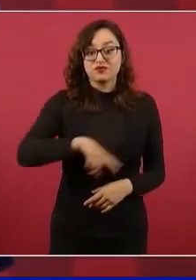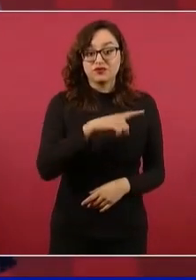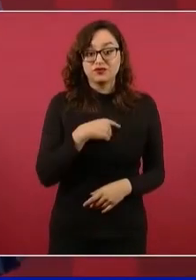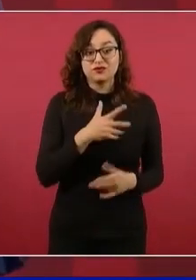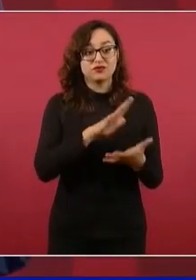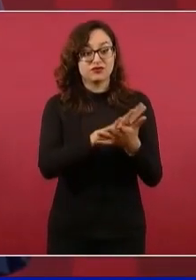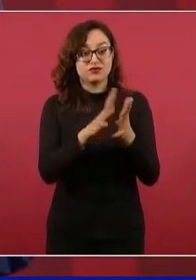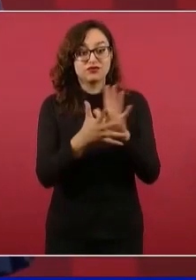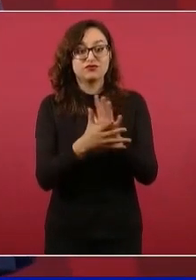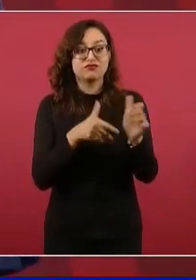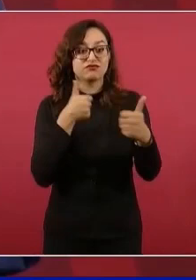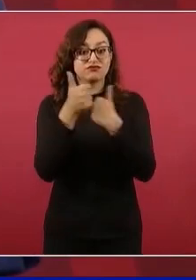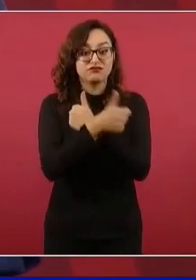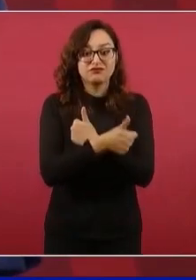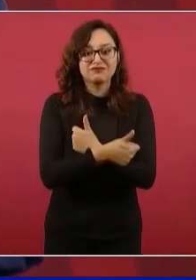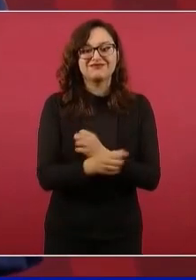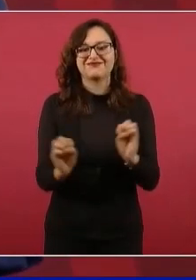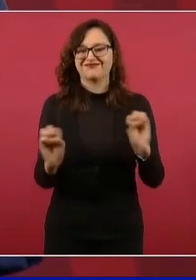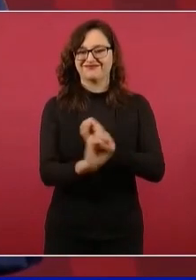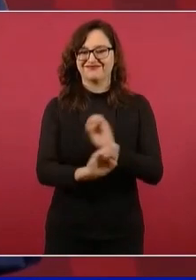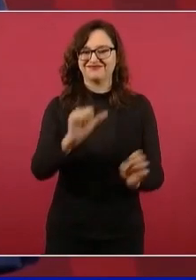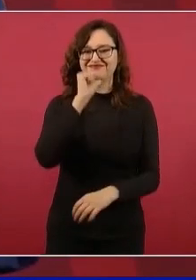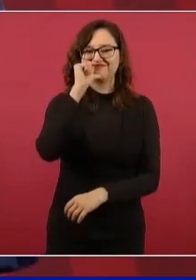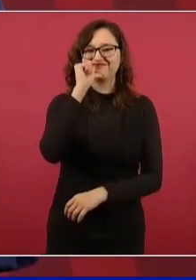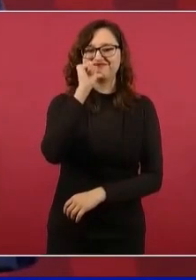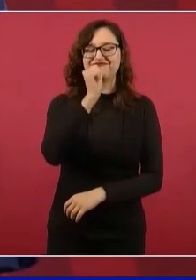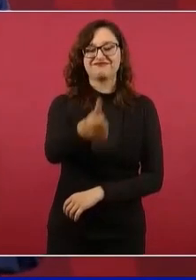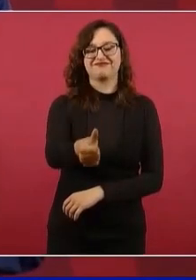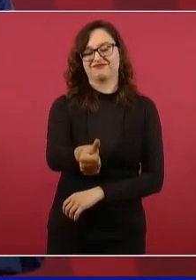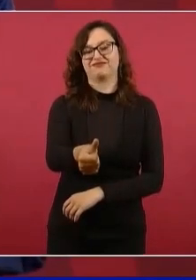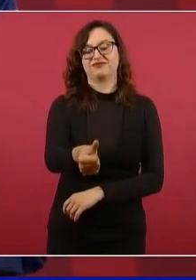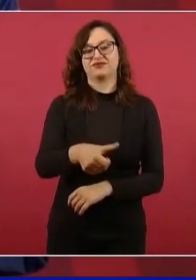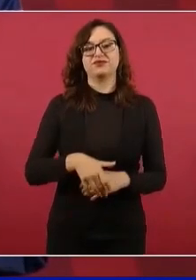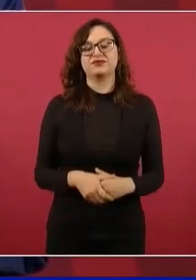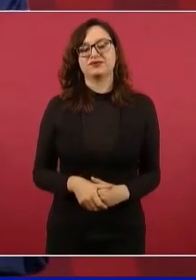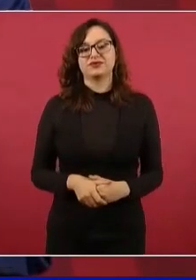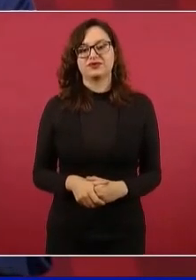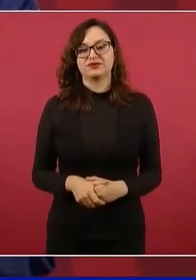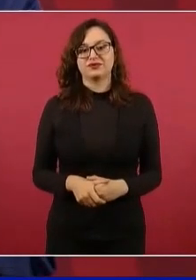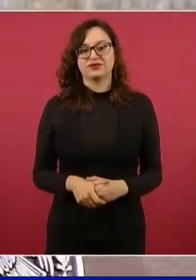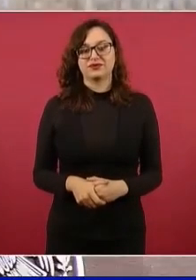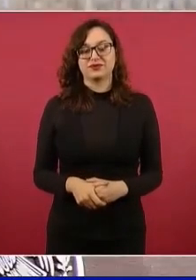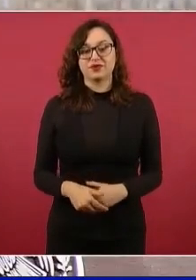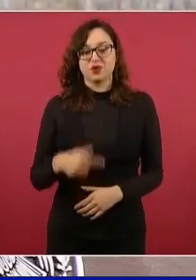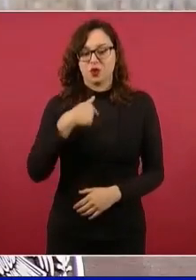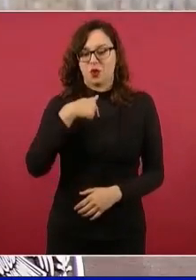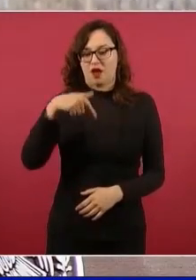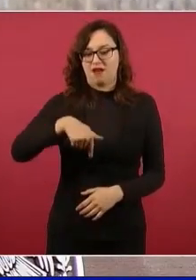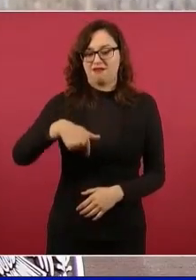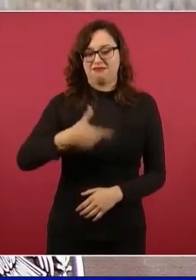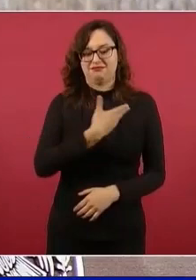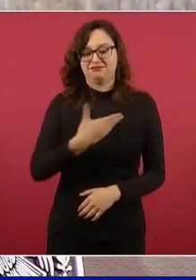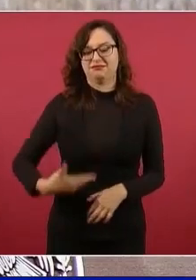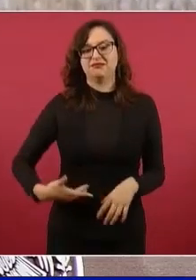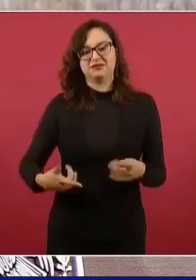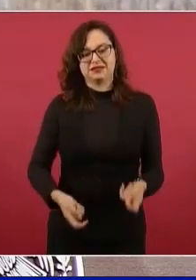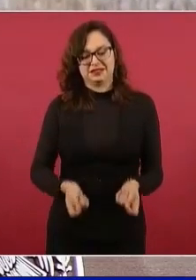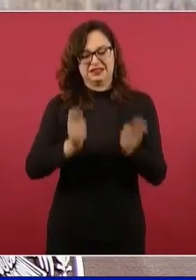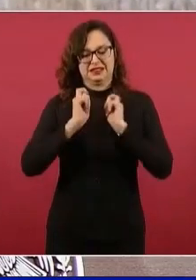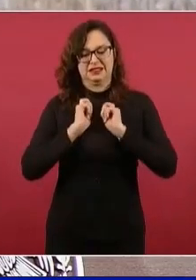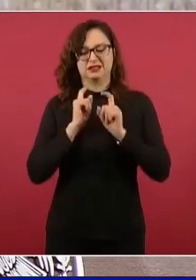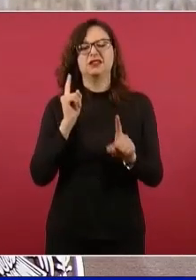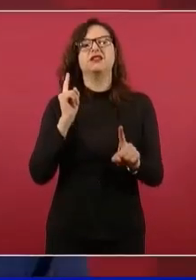complicidad con nadie. Yo estoy aquí por